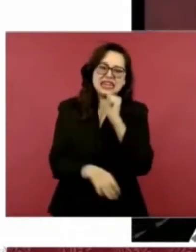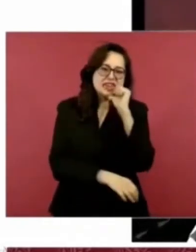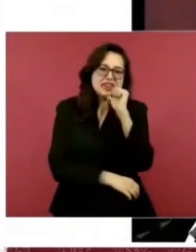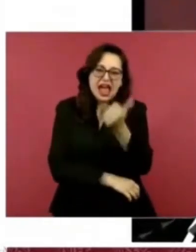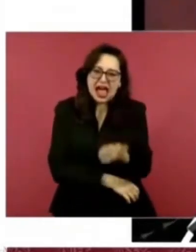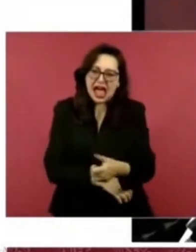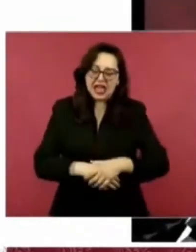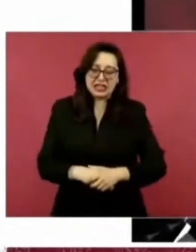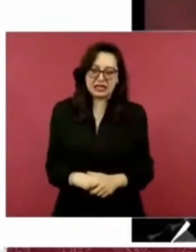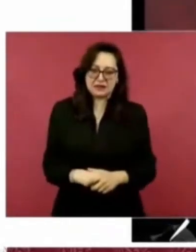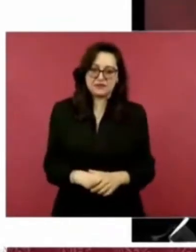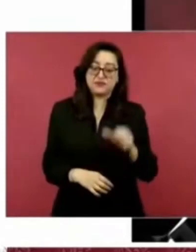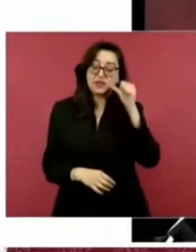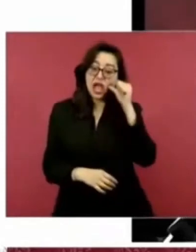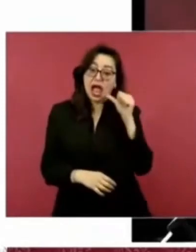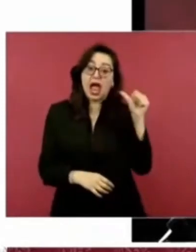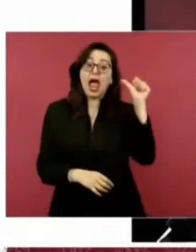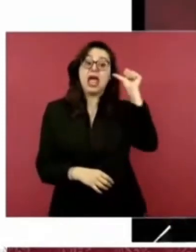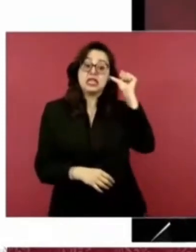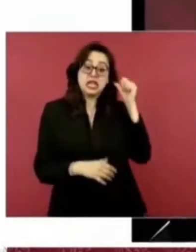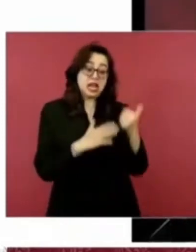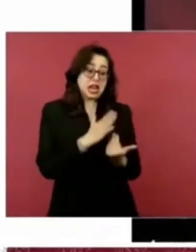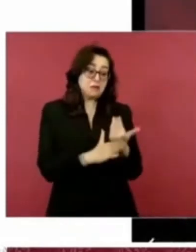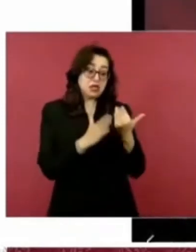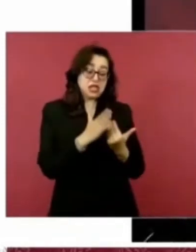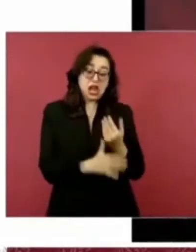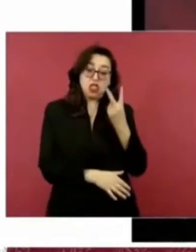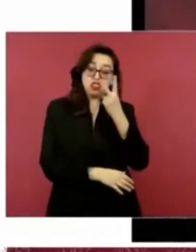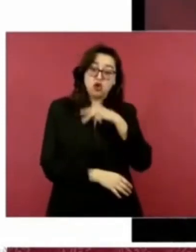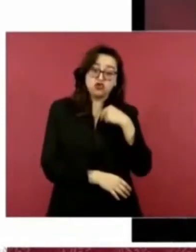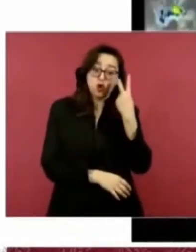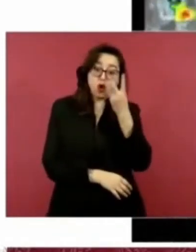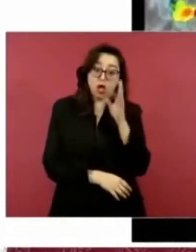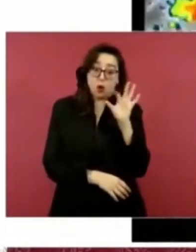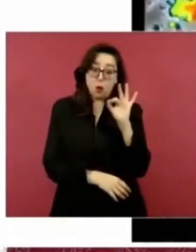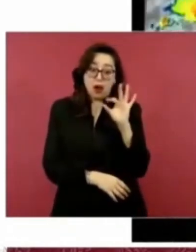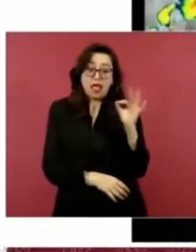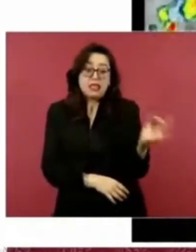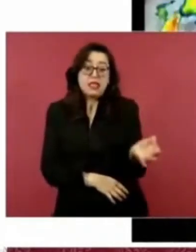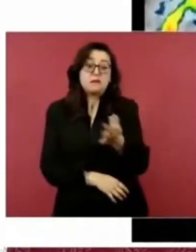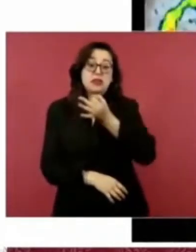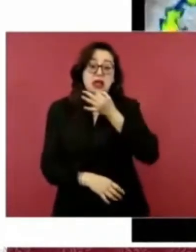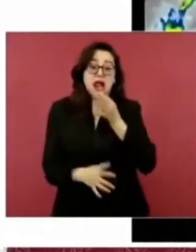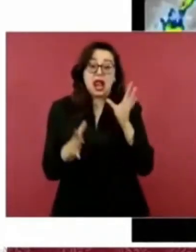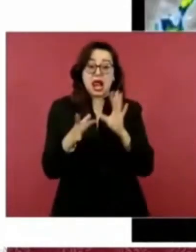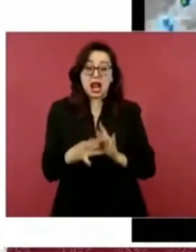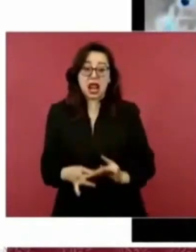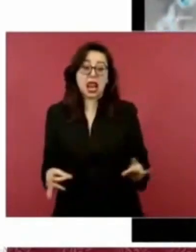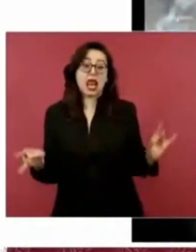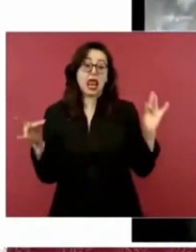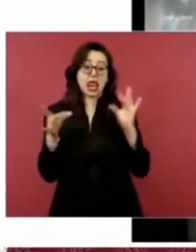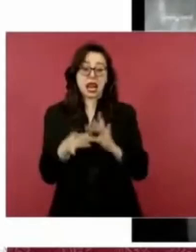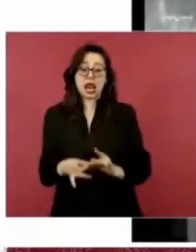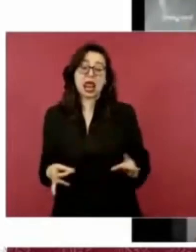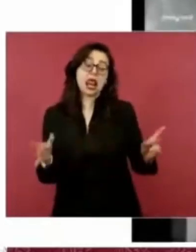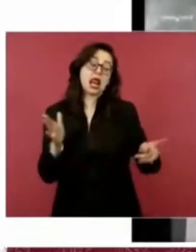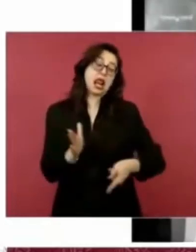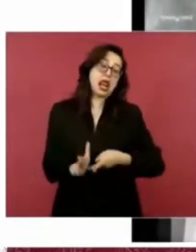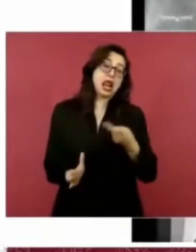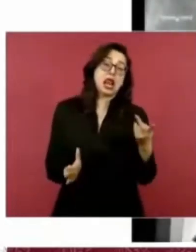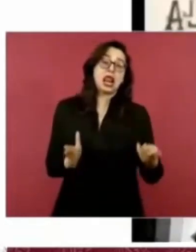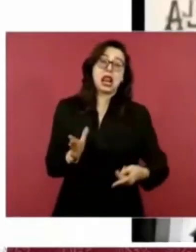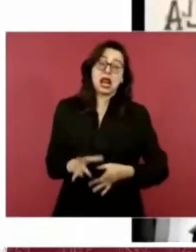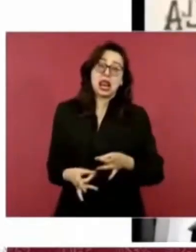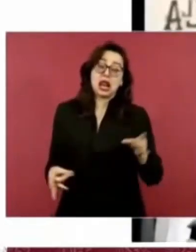Ayer en la mañanera habló dos horas con 40 minutos. ¿Sabe cuánto tiempo dedicó a advertir que vendría un huracán